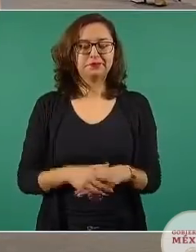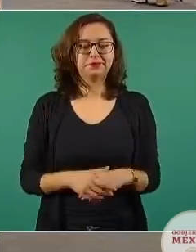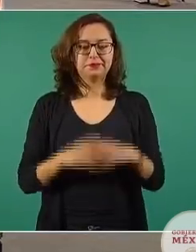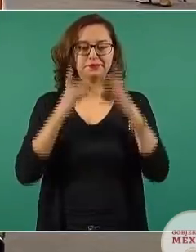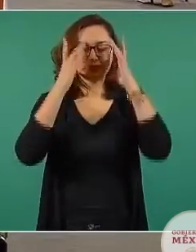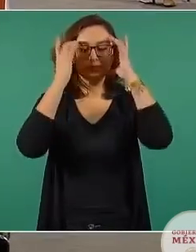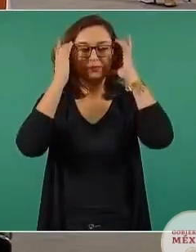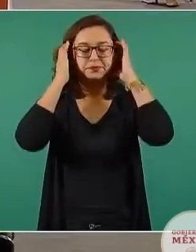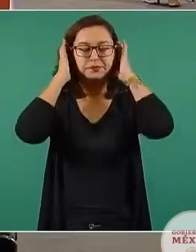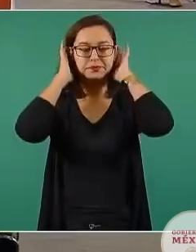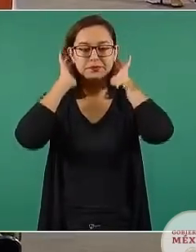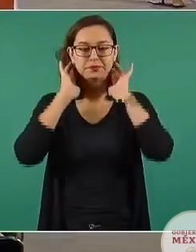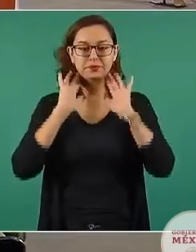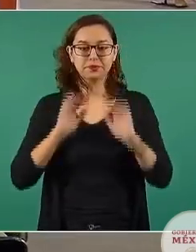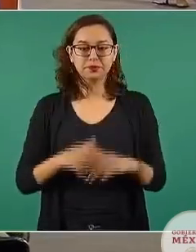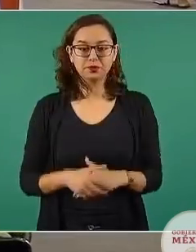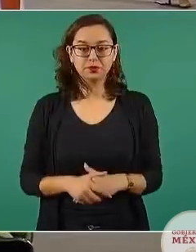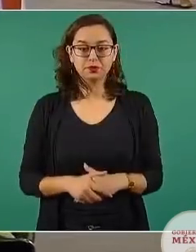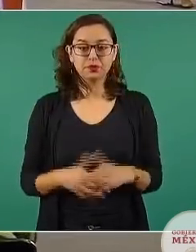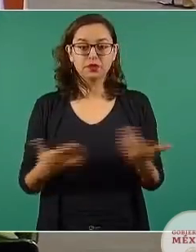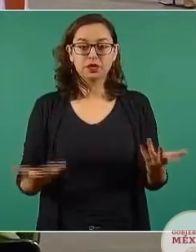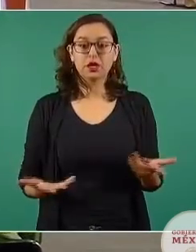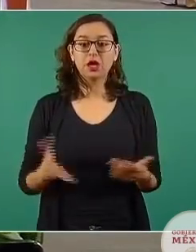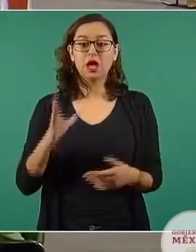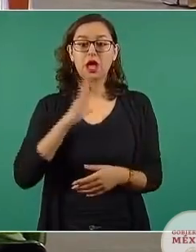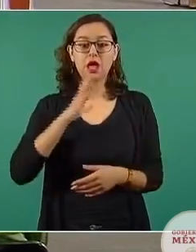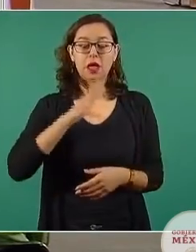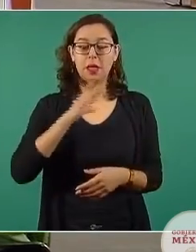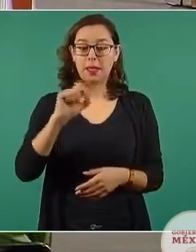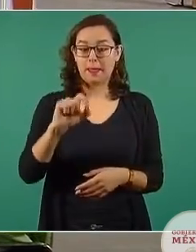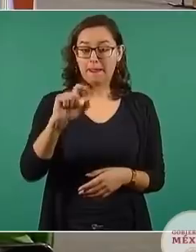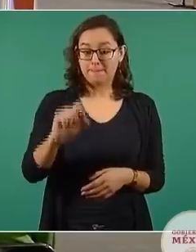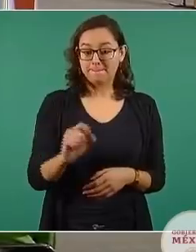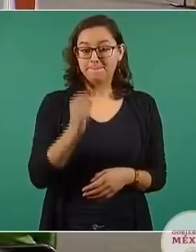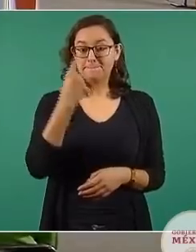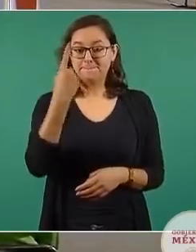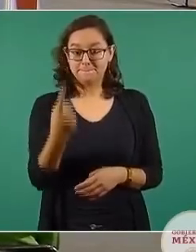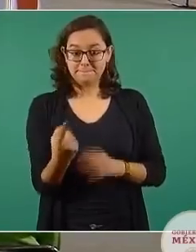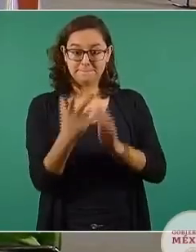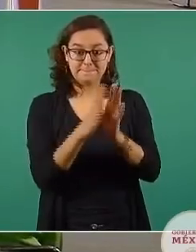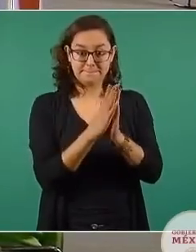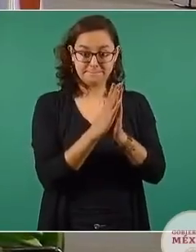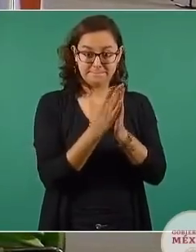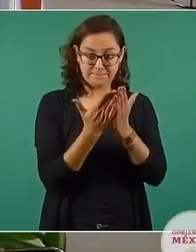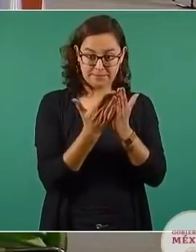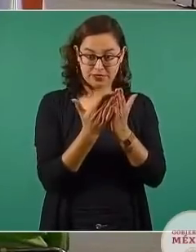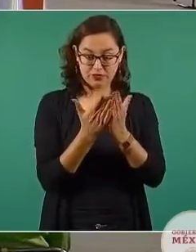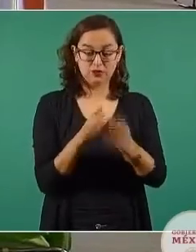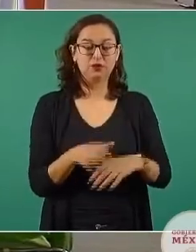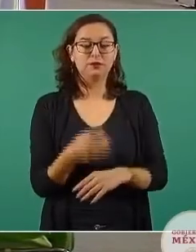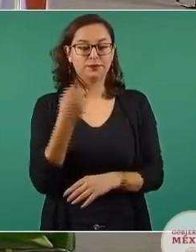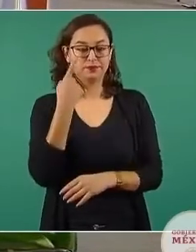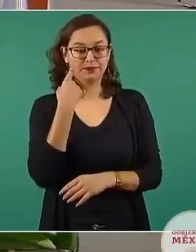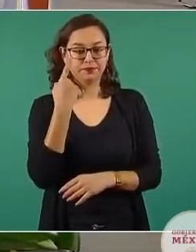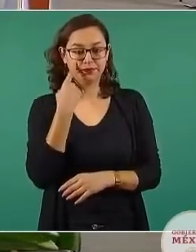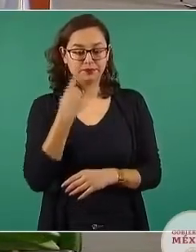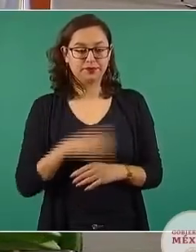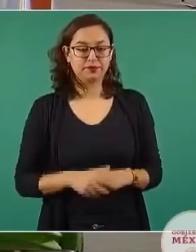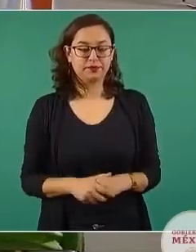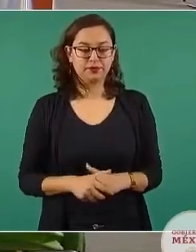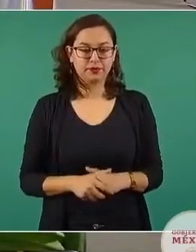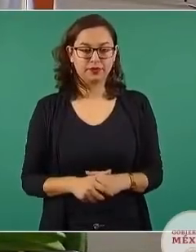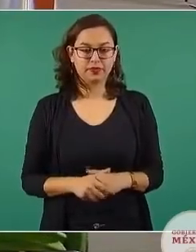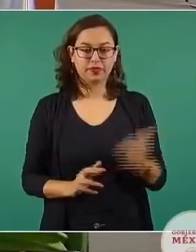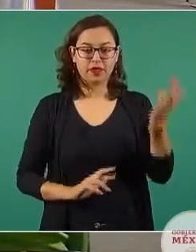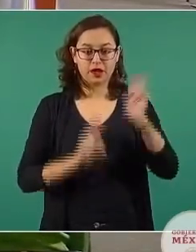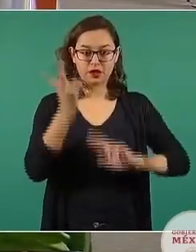Son 21 libros, minuto por libro son 21 minutos, voy a tratar de hacerlo en 30 segundos, cada uno. La revolución de